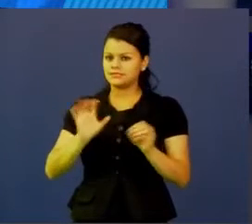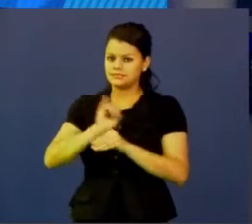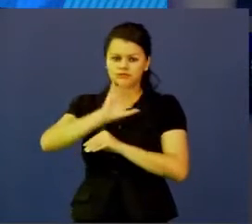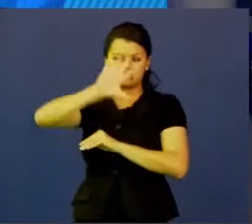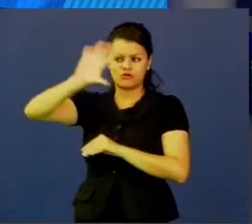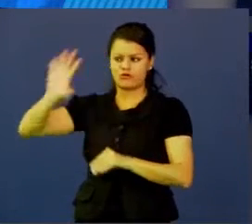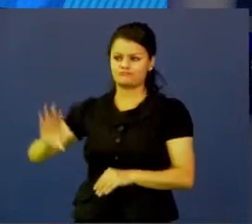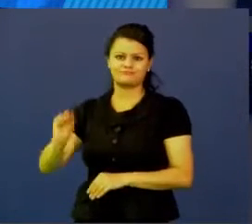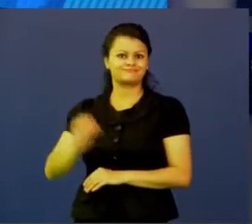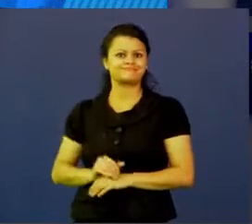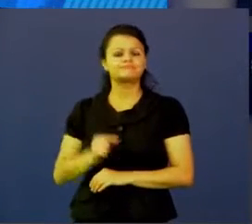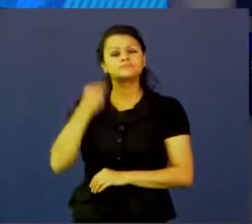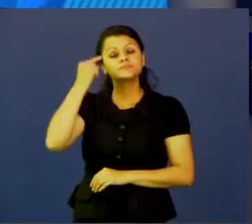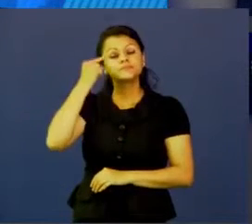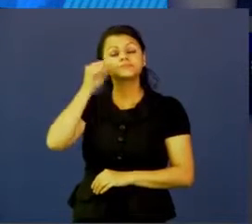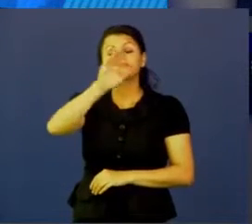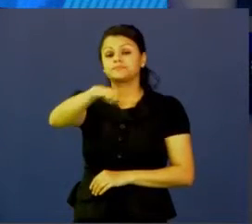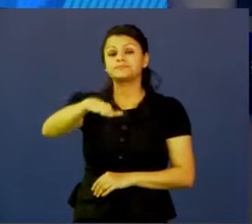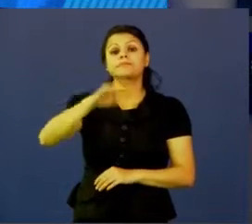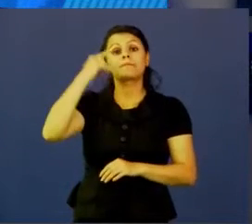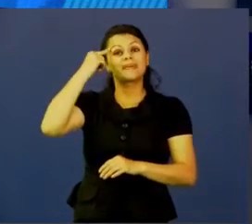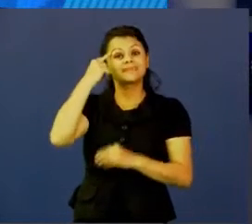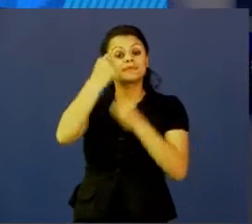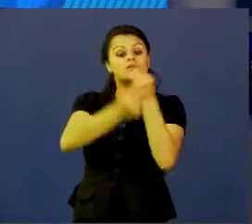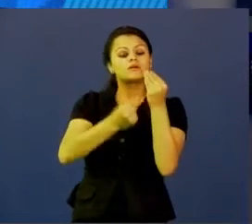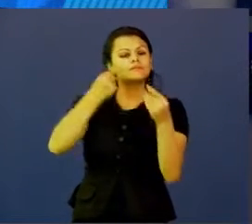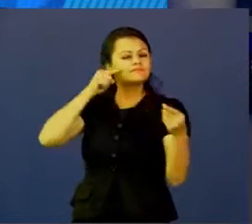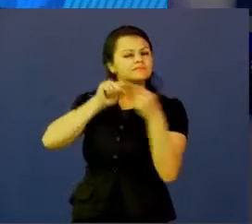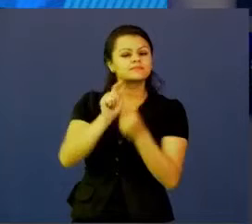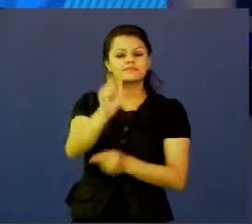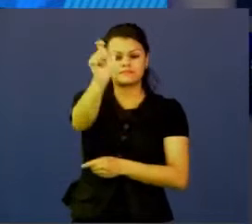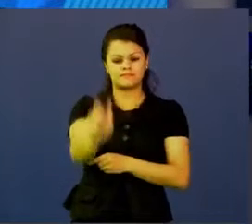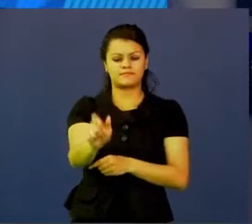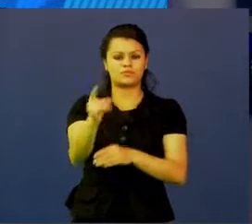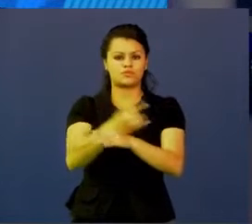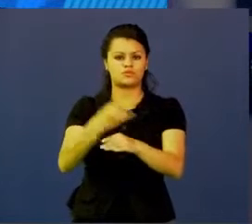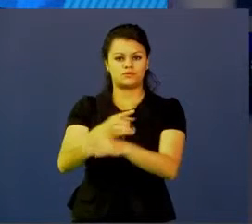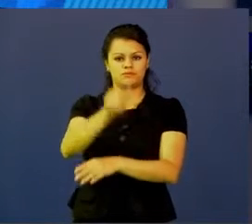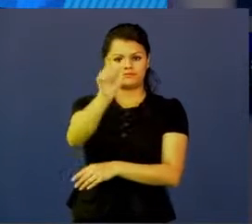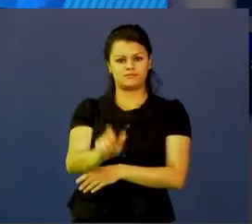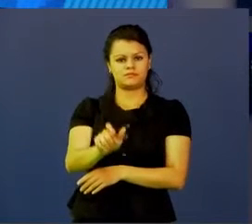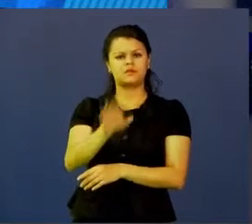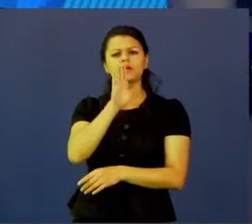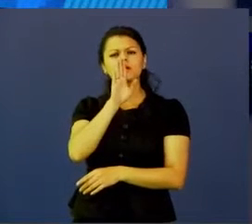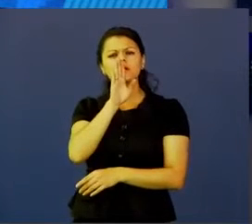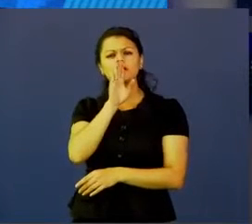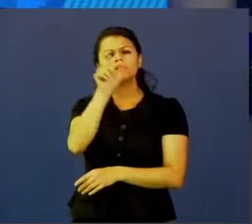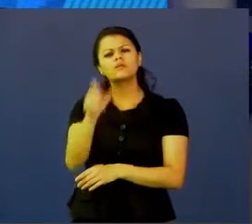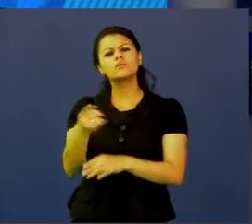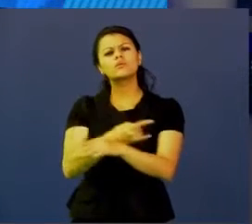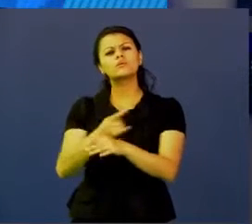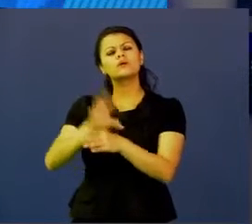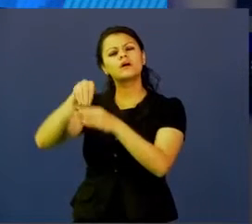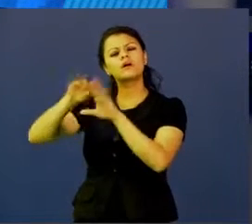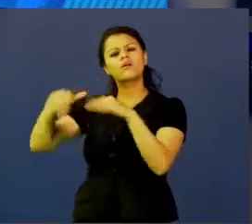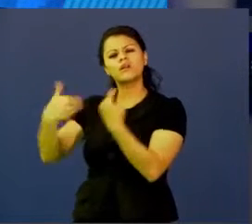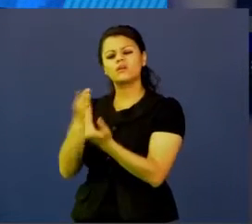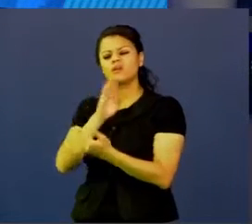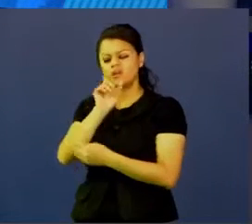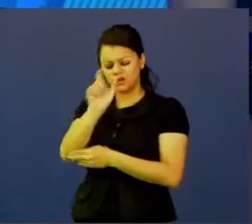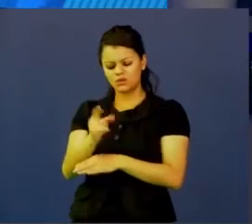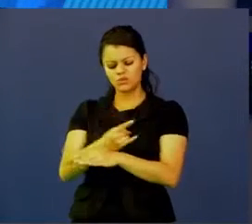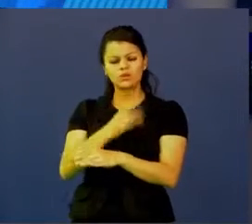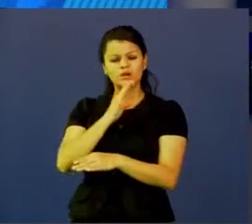pensamiento de diseño se centra en el usuario y ¿quién es el usuario en los ambientes educativos?